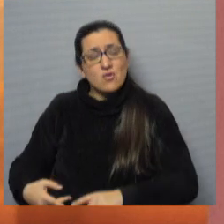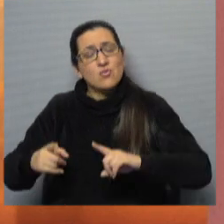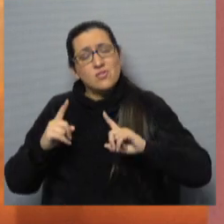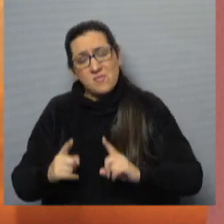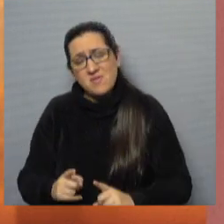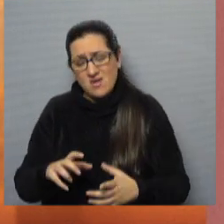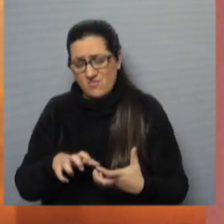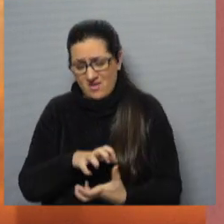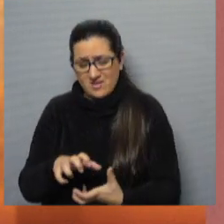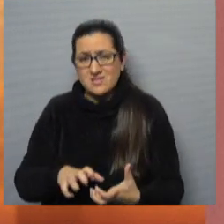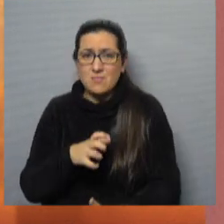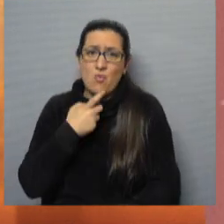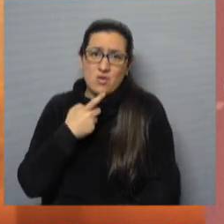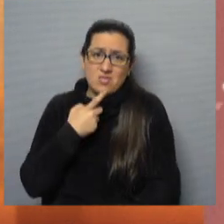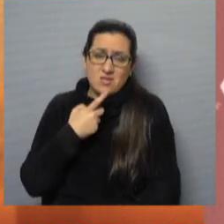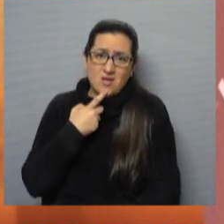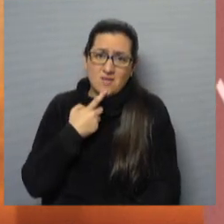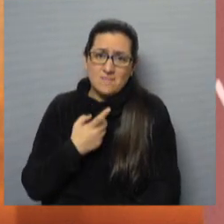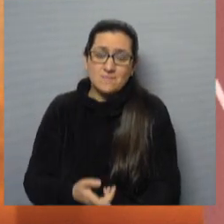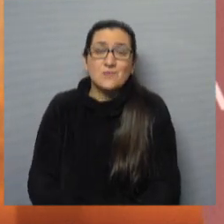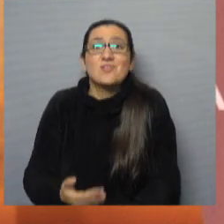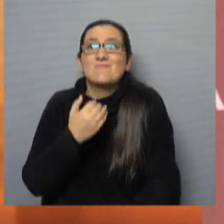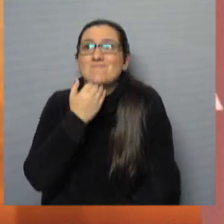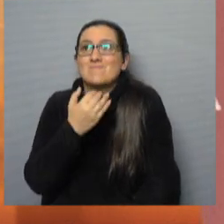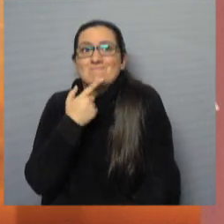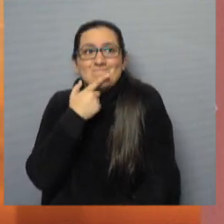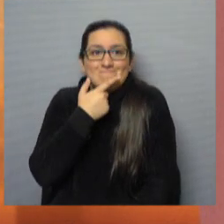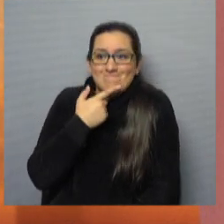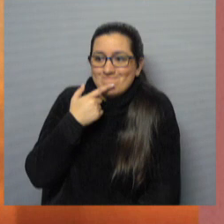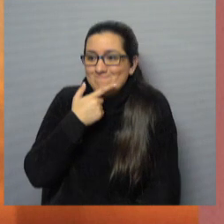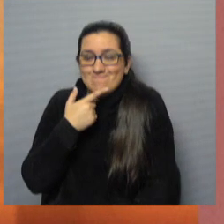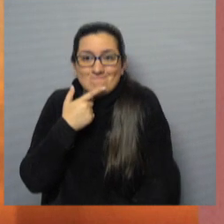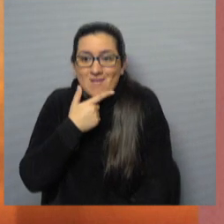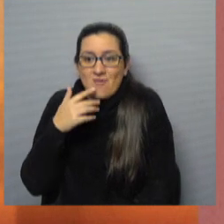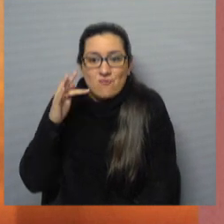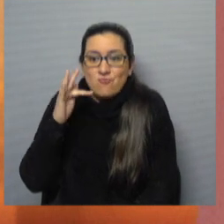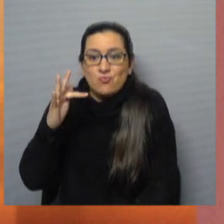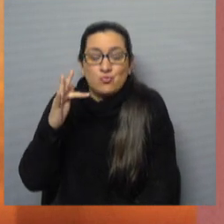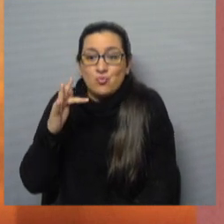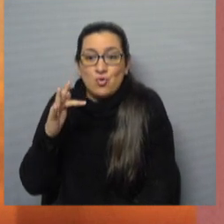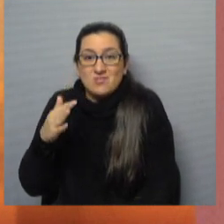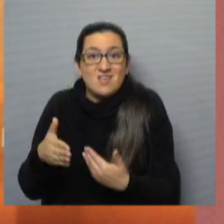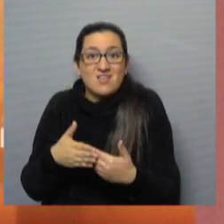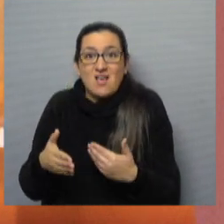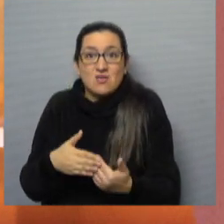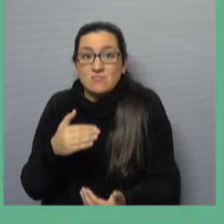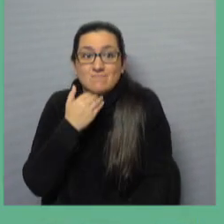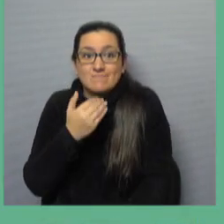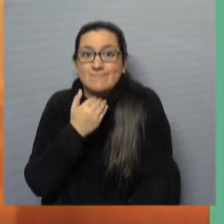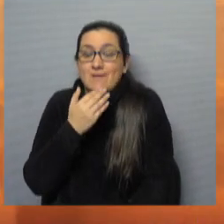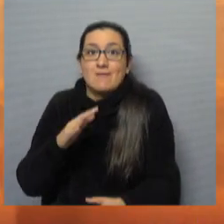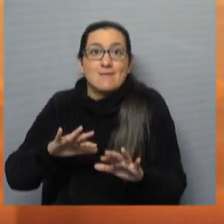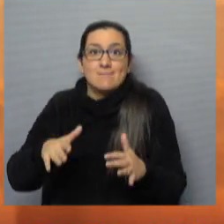gobierno, que hace muy incierto el futuro más inmediato de